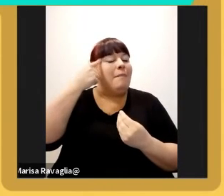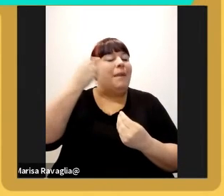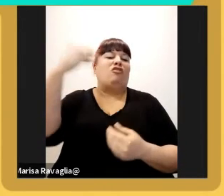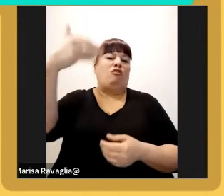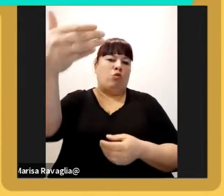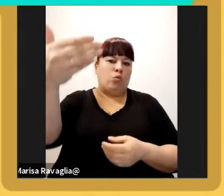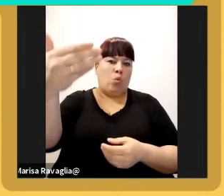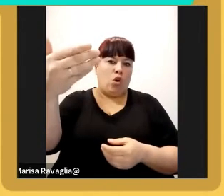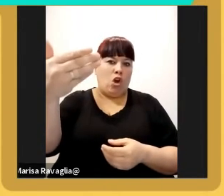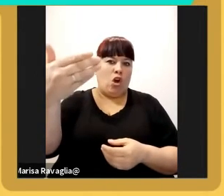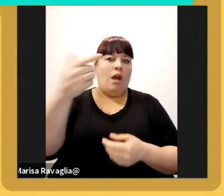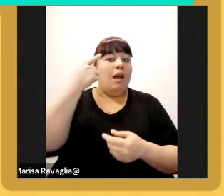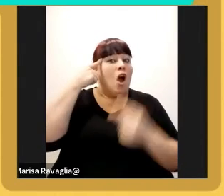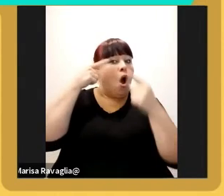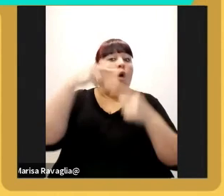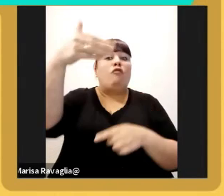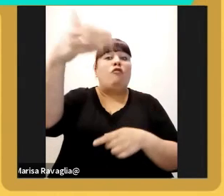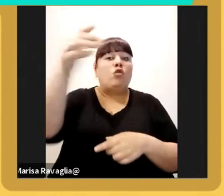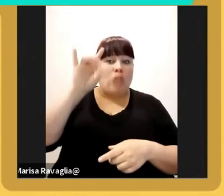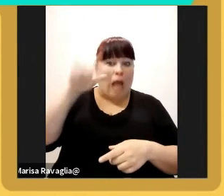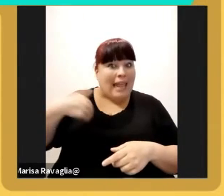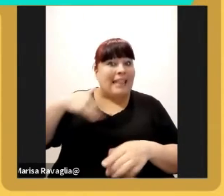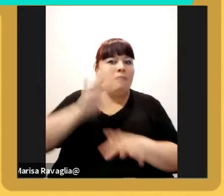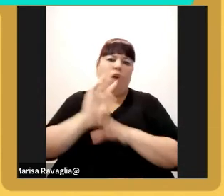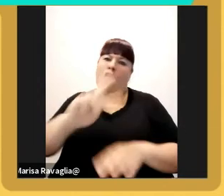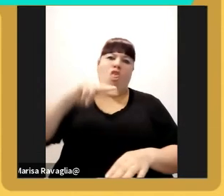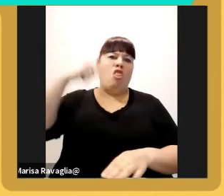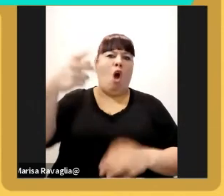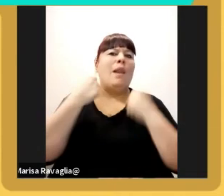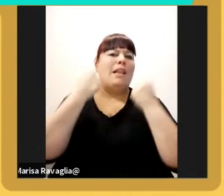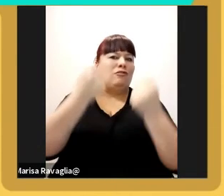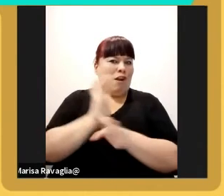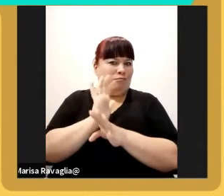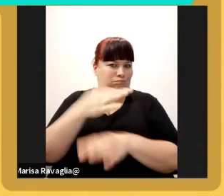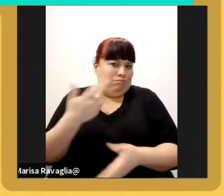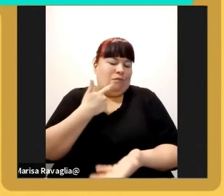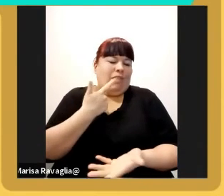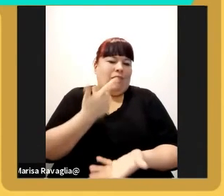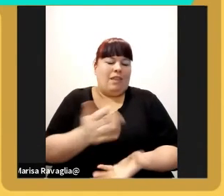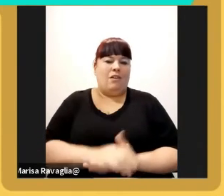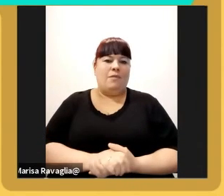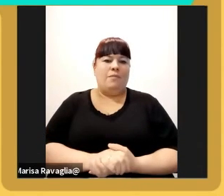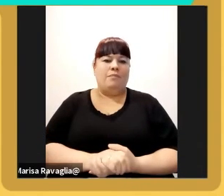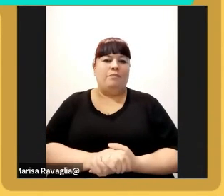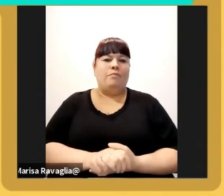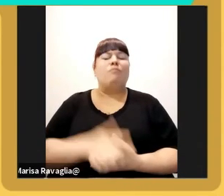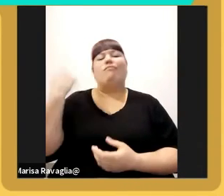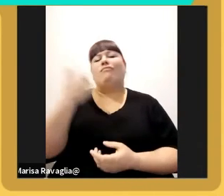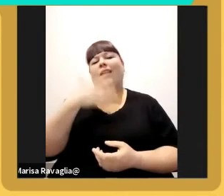y mirar el futuro en Argentina vale doble así como decirlo todos te entendemos